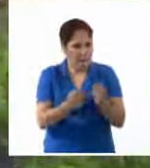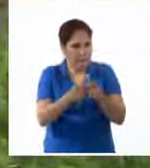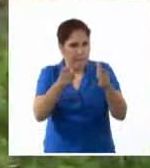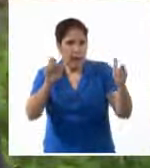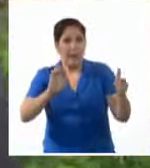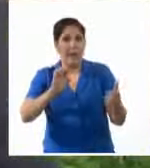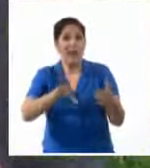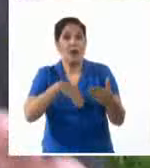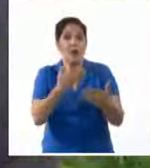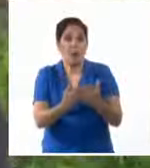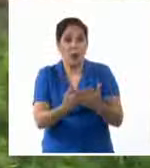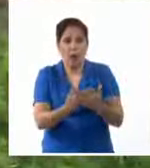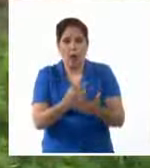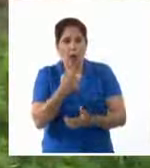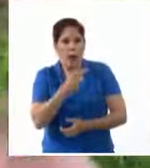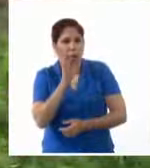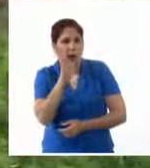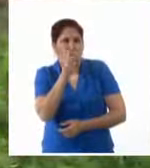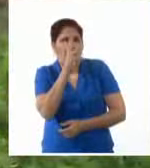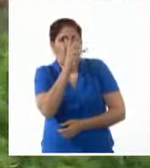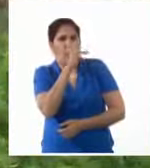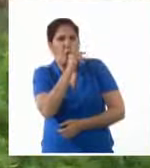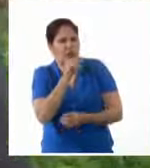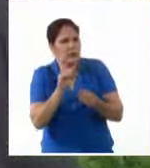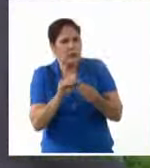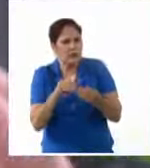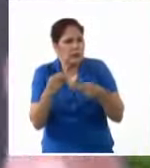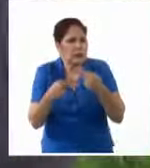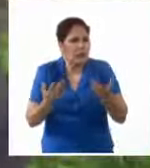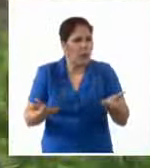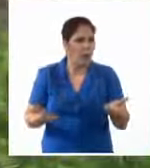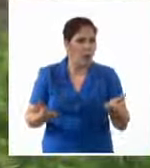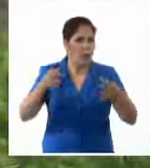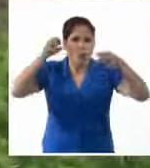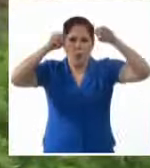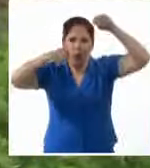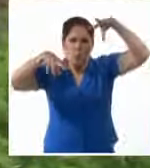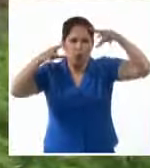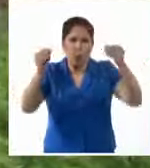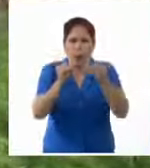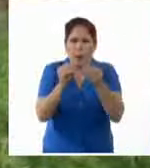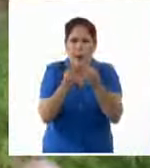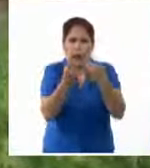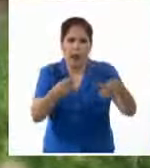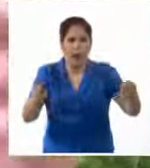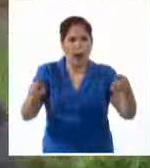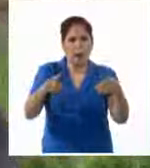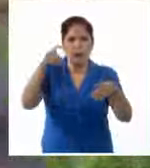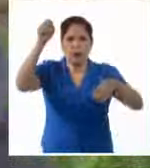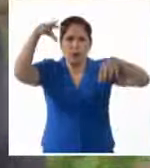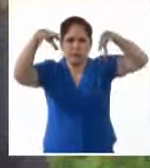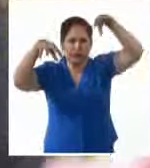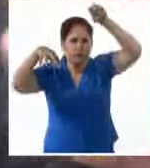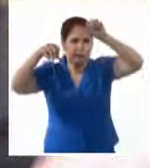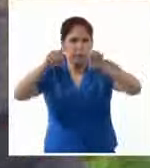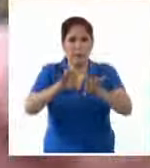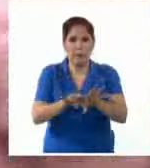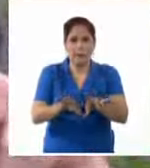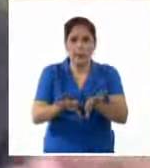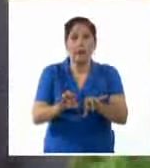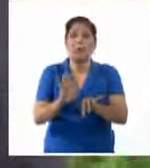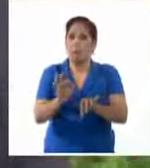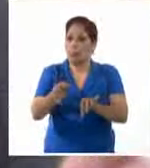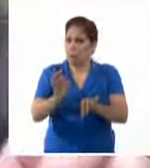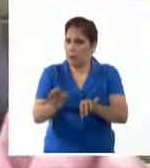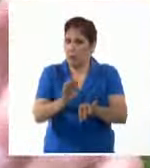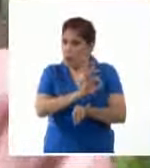que lo han visto en otras latitudes se han asombrado y dicen, ¿y esto cómo lo hicieron? ¿Esto cómo lo hicieron, no? Porque hemos hecho muchas cosas, pero esto no lo habíamos hecho y esto